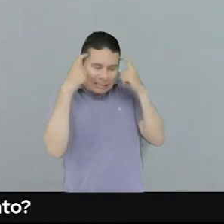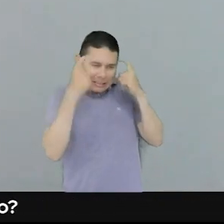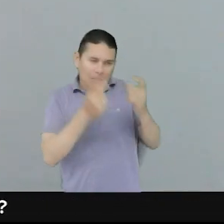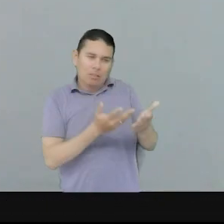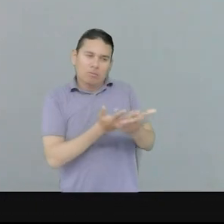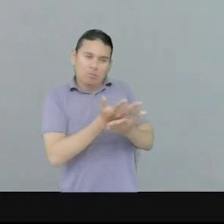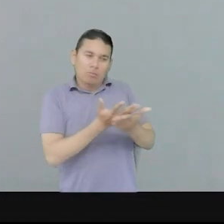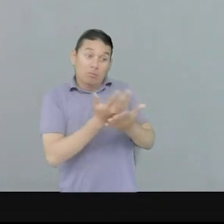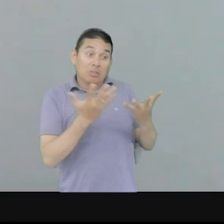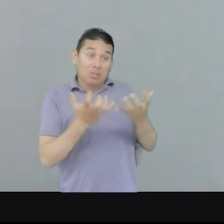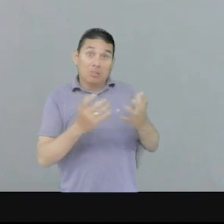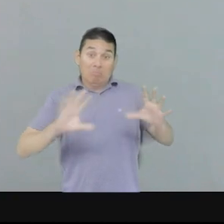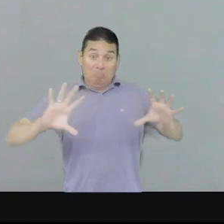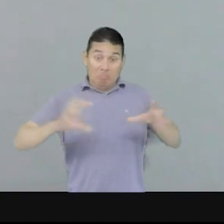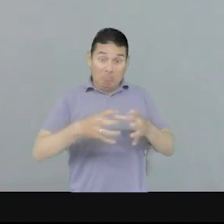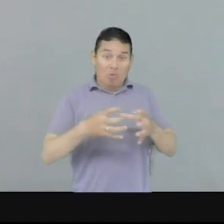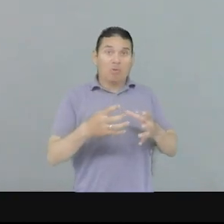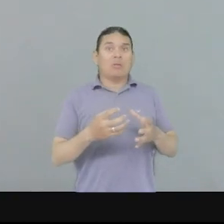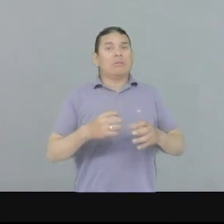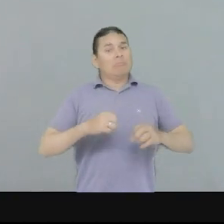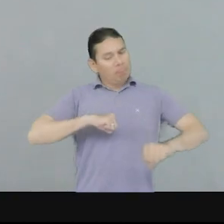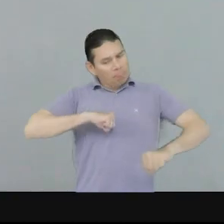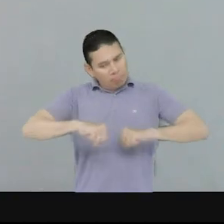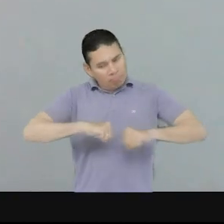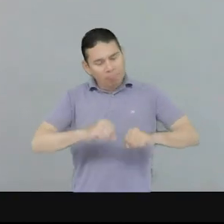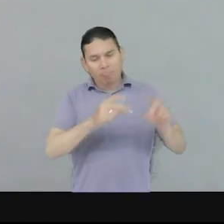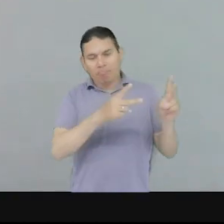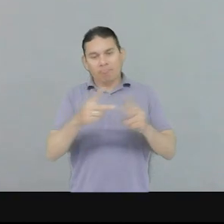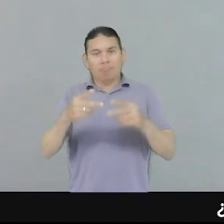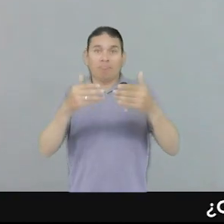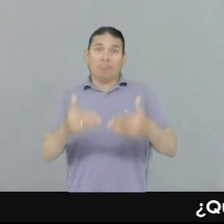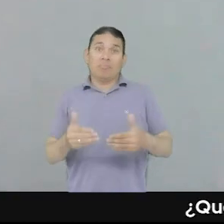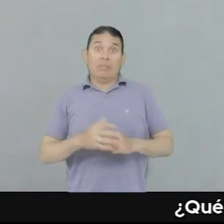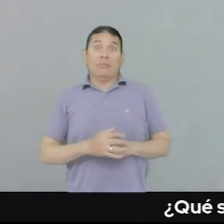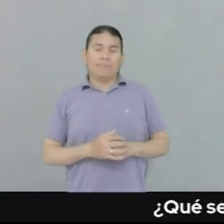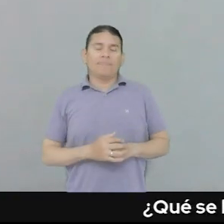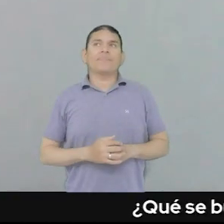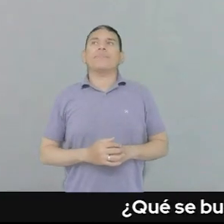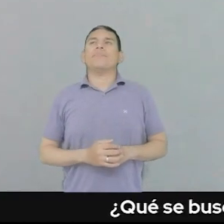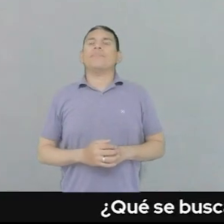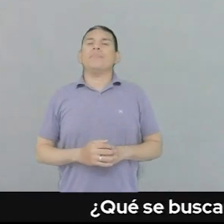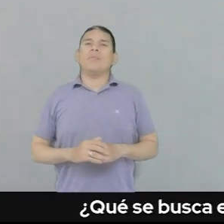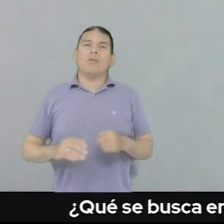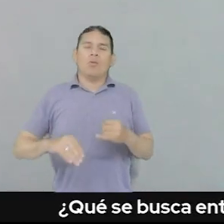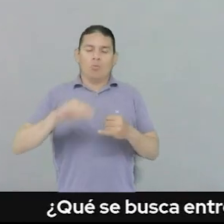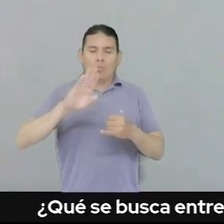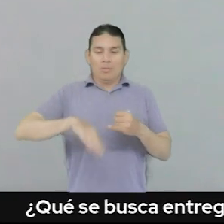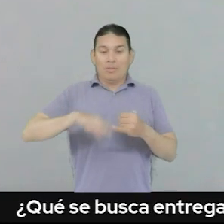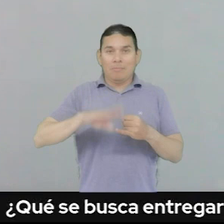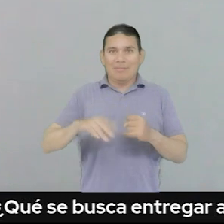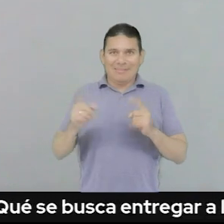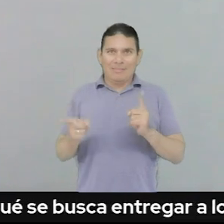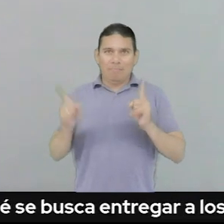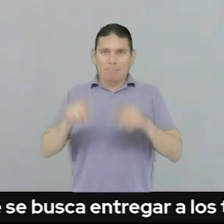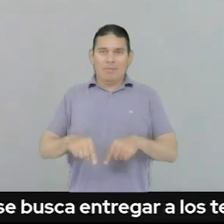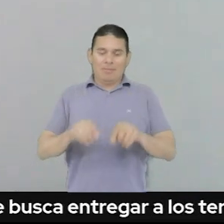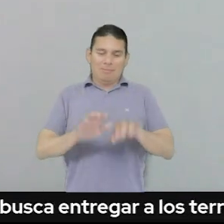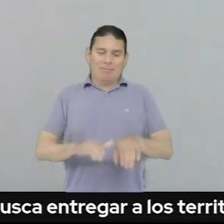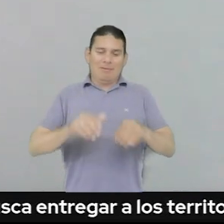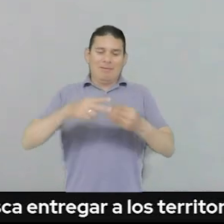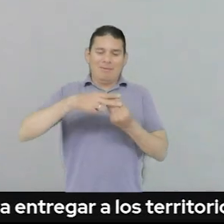que se deben tener en cuenta a la hora de conformar un movimiento asociativo de las personas con discapacidad. Y por último,